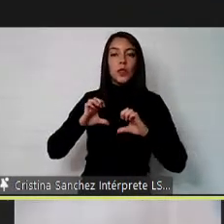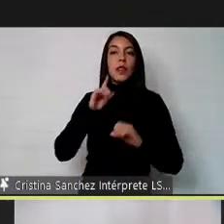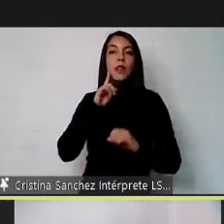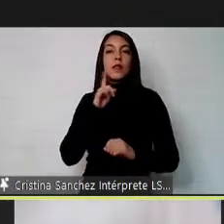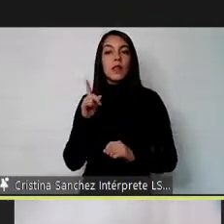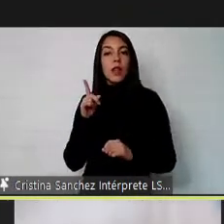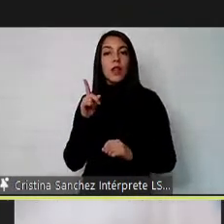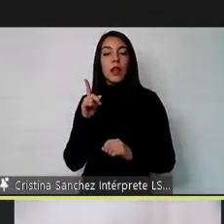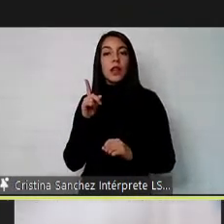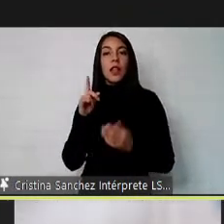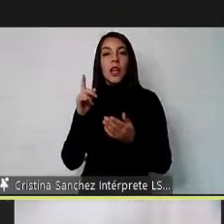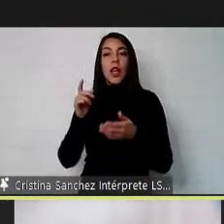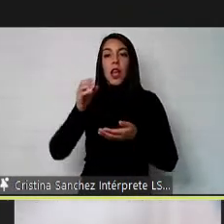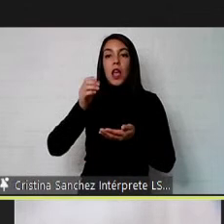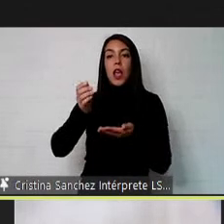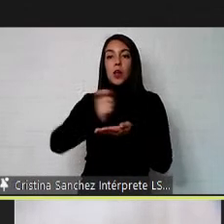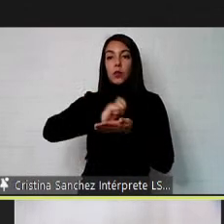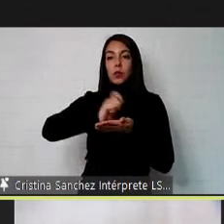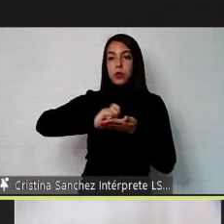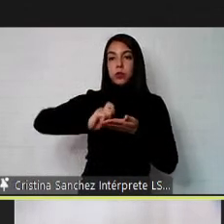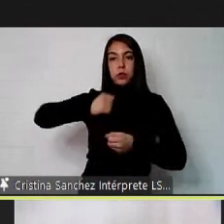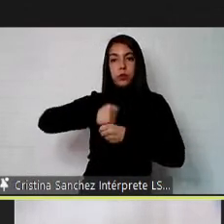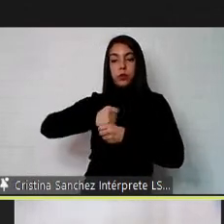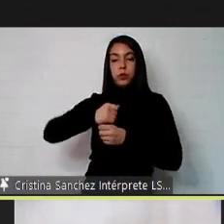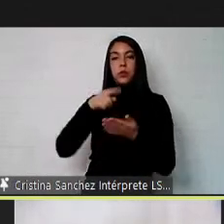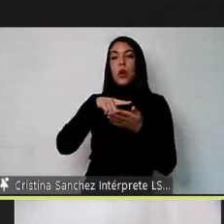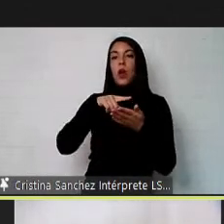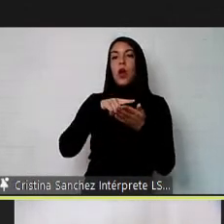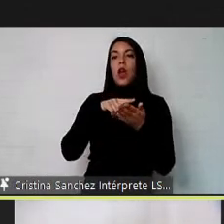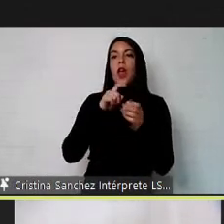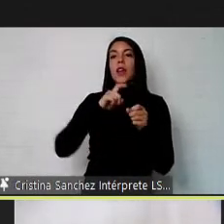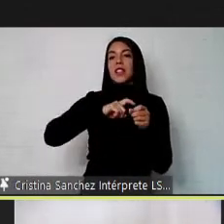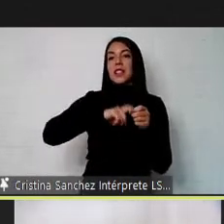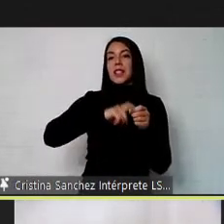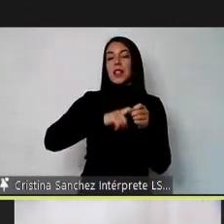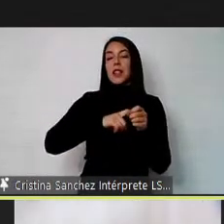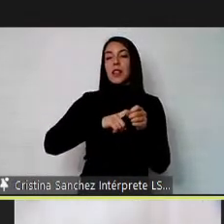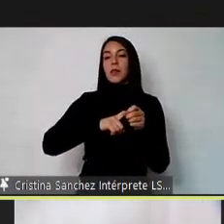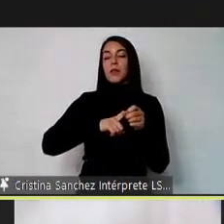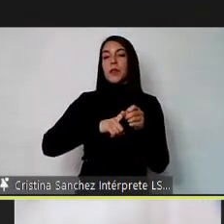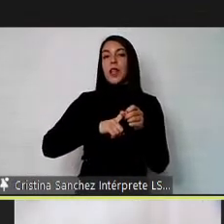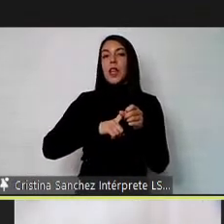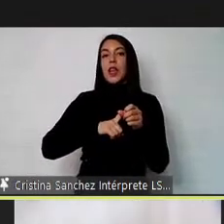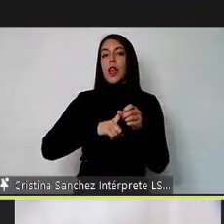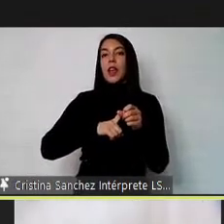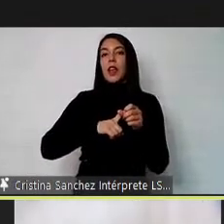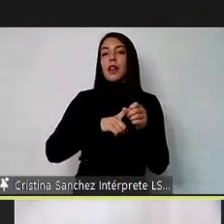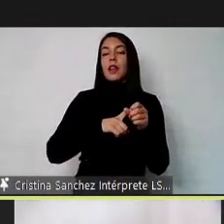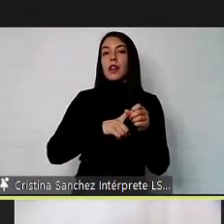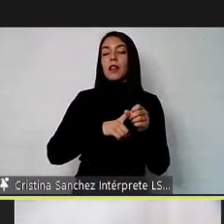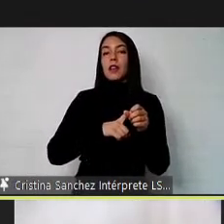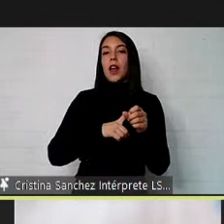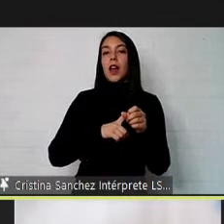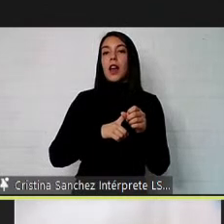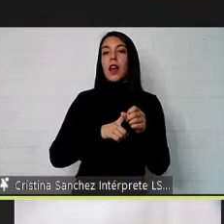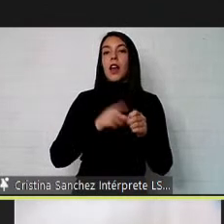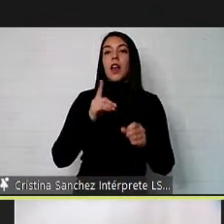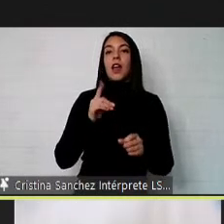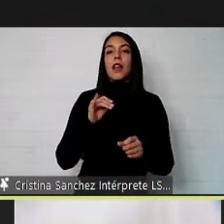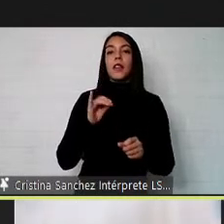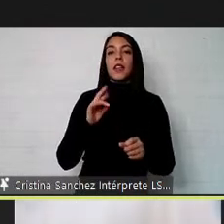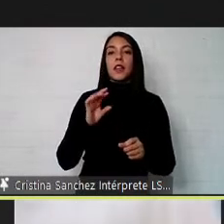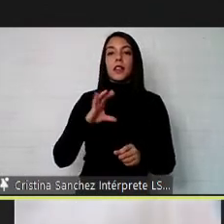indicarlos los contratos y los contratos debieran registrarse en la dirección del trabajo ¿ya? ¿quiénes son los